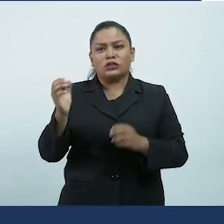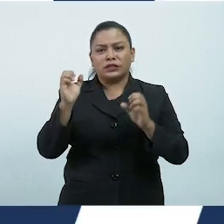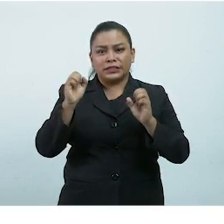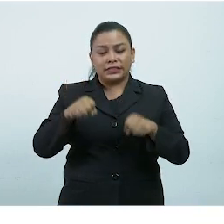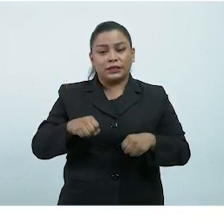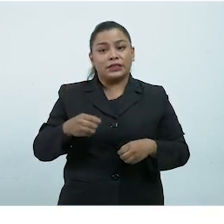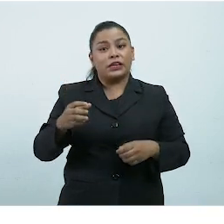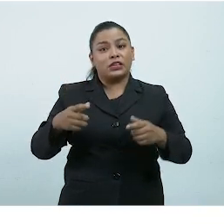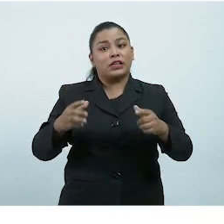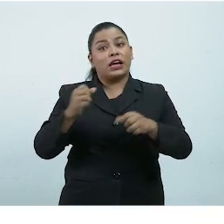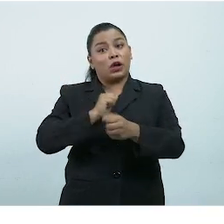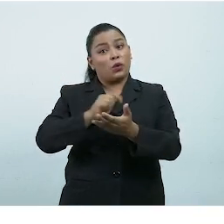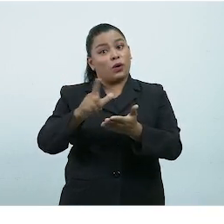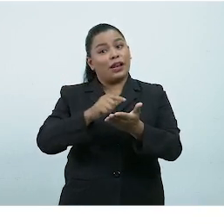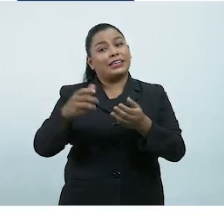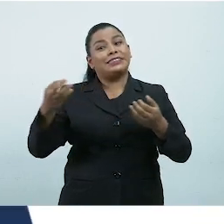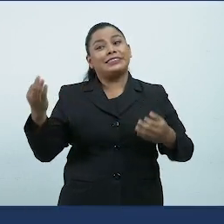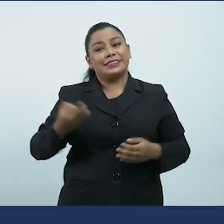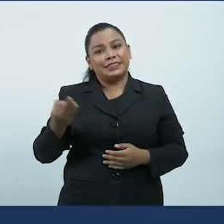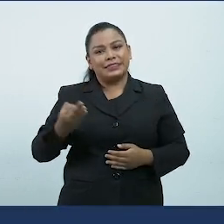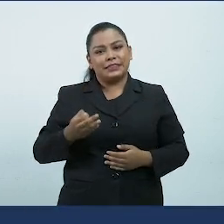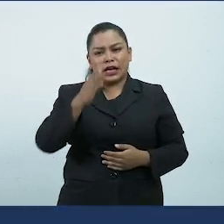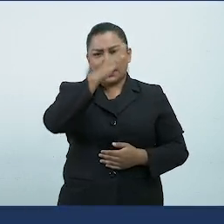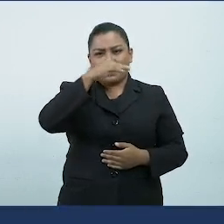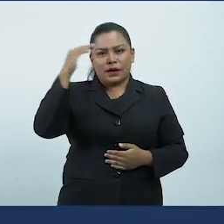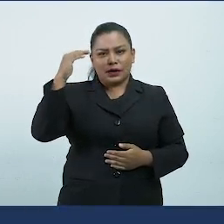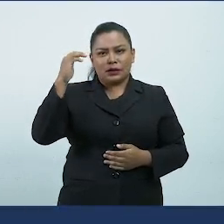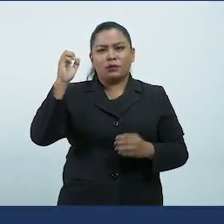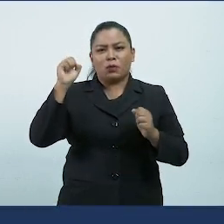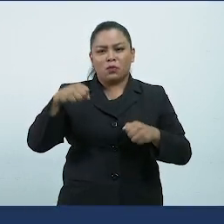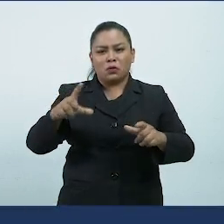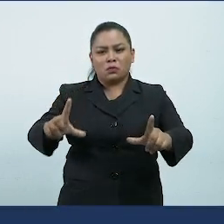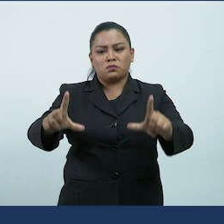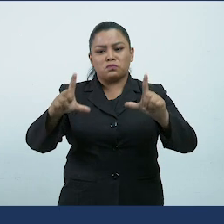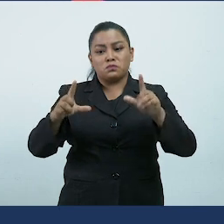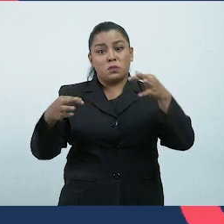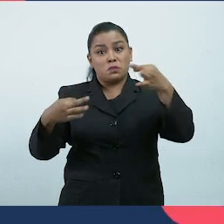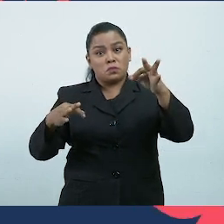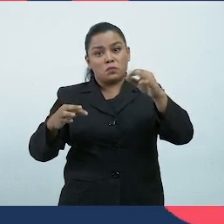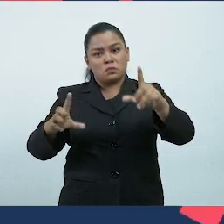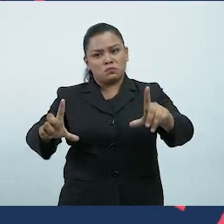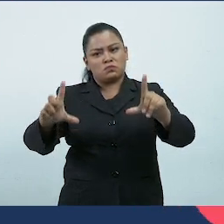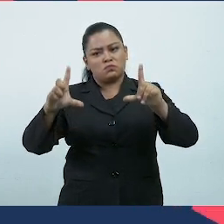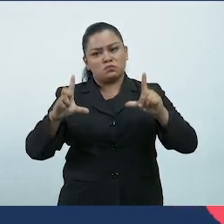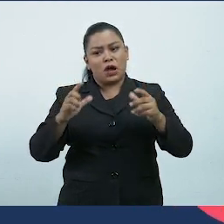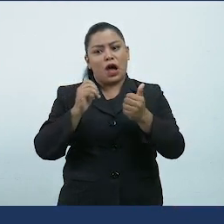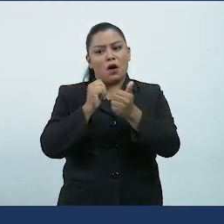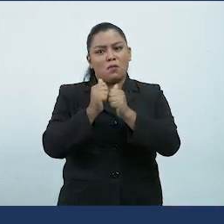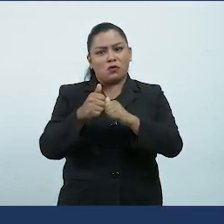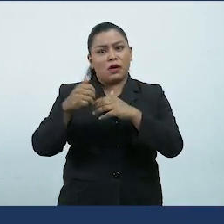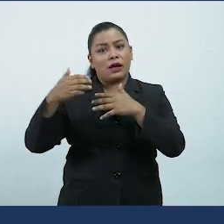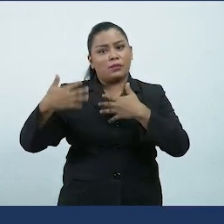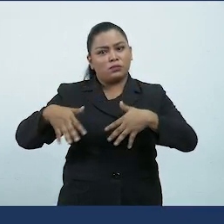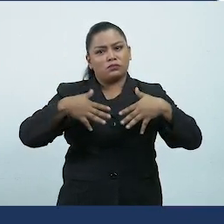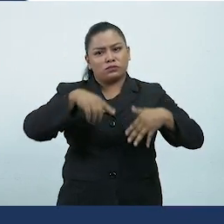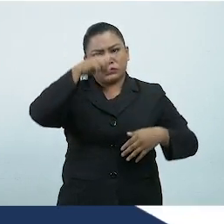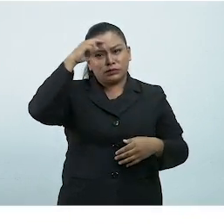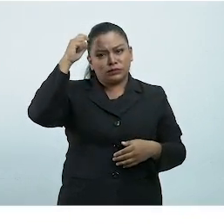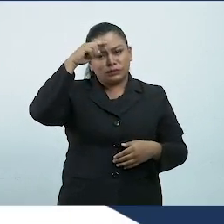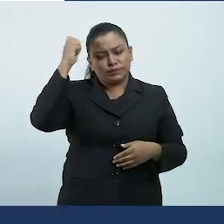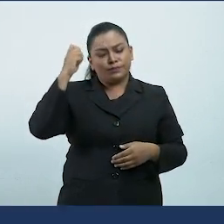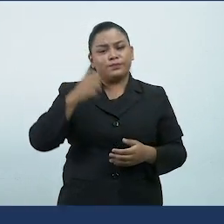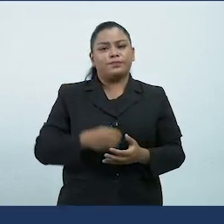instituciones educativas del país para obtener el certificado para el reinicio de labores académicas en sus recintos